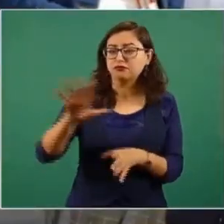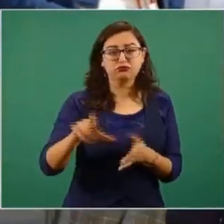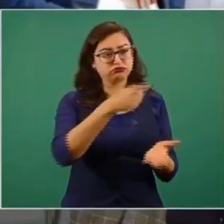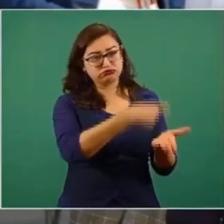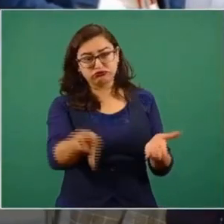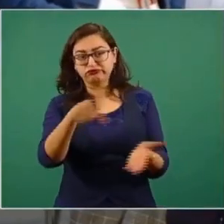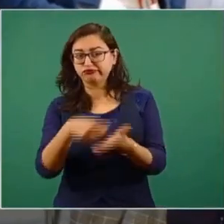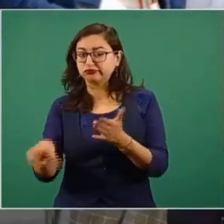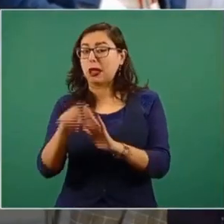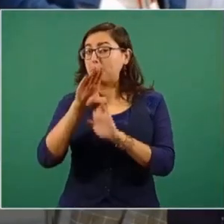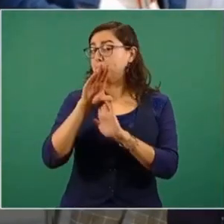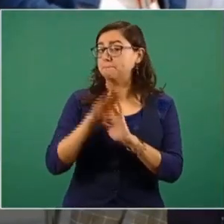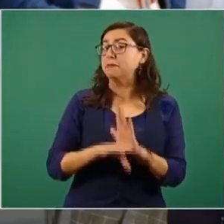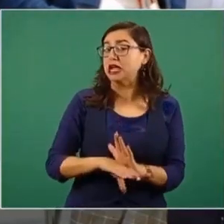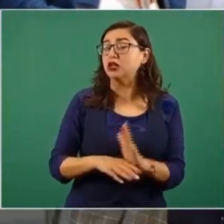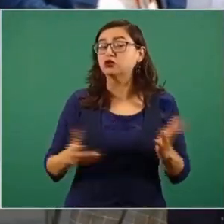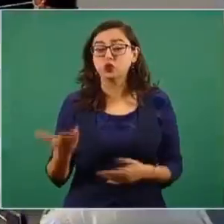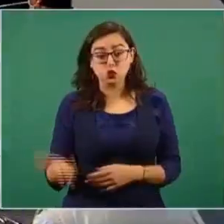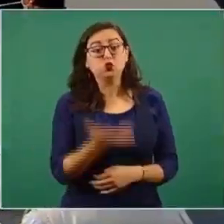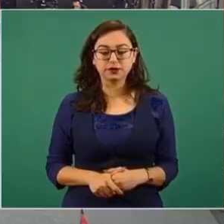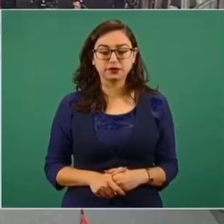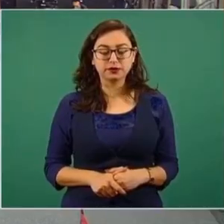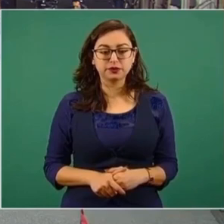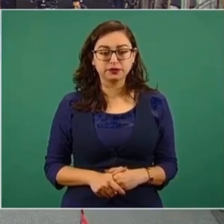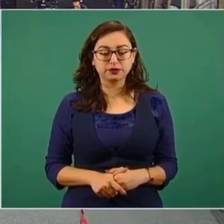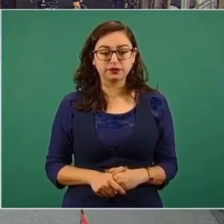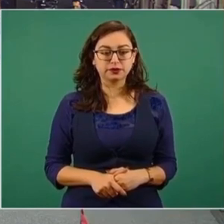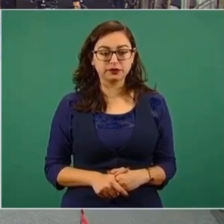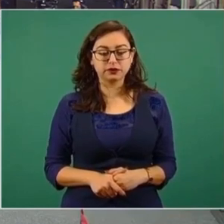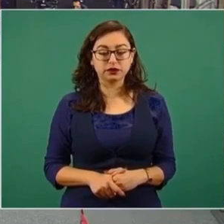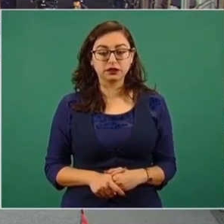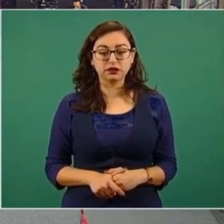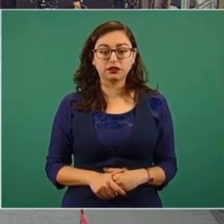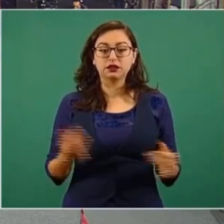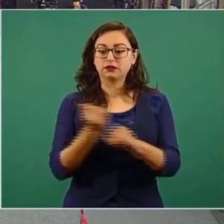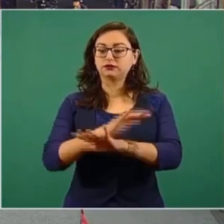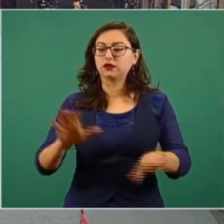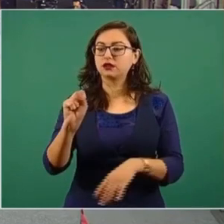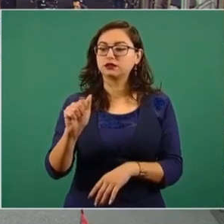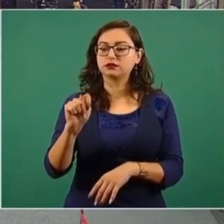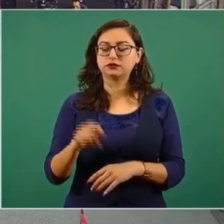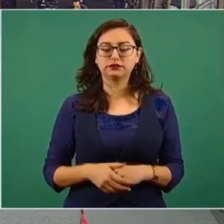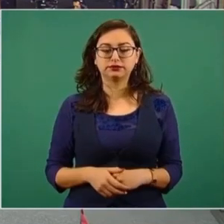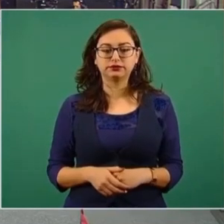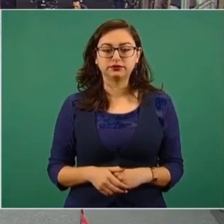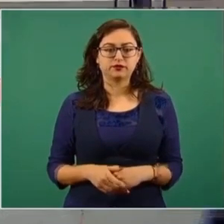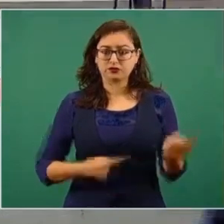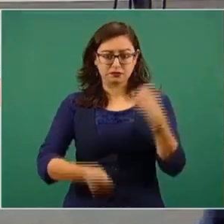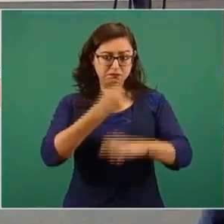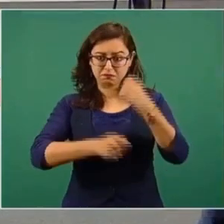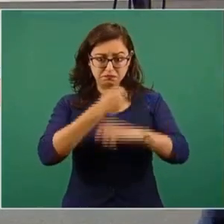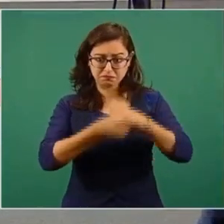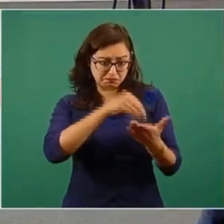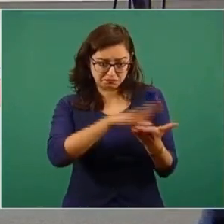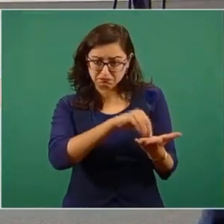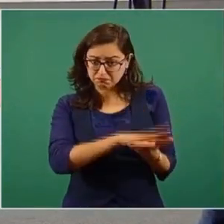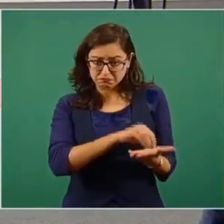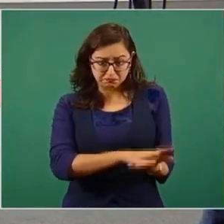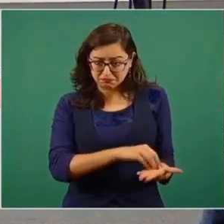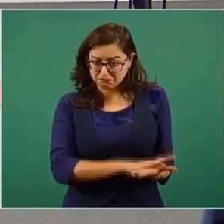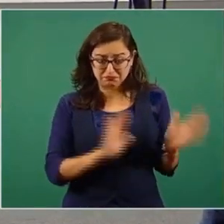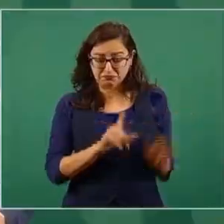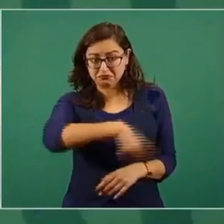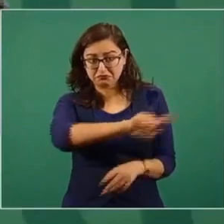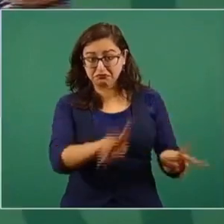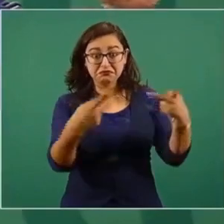usted tiene, datos oficiales? Pues tengo los datos del SAT, lo que reportan las tiendas de venta,